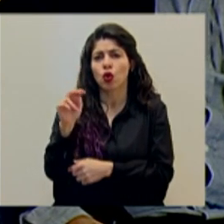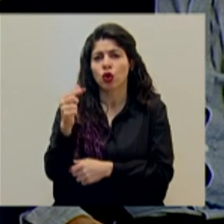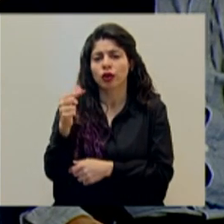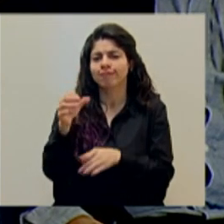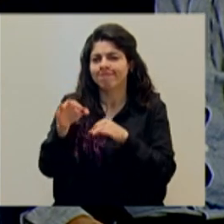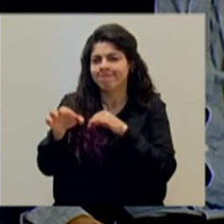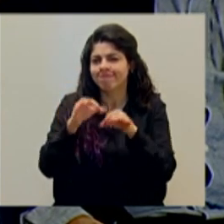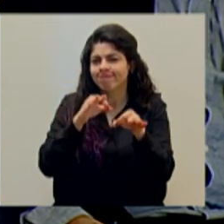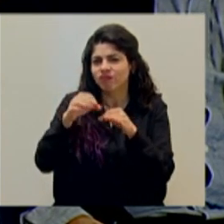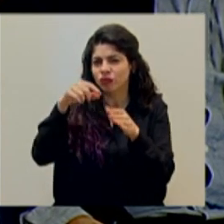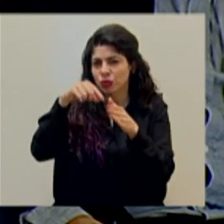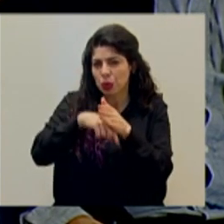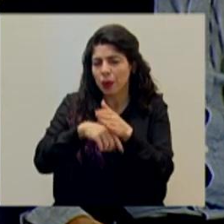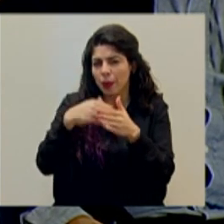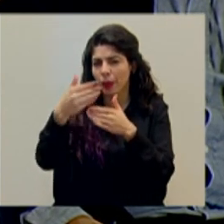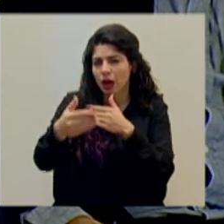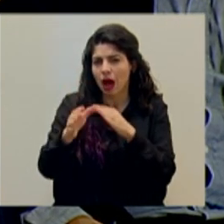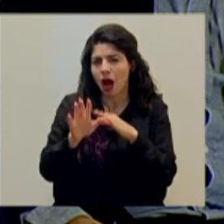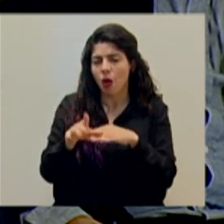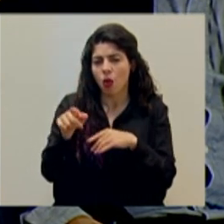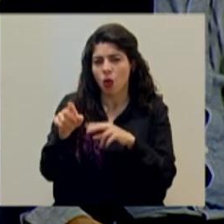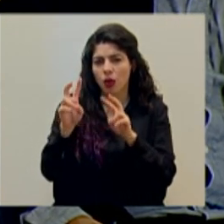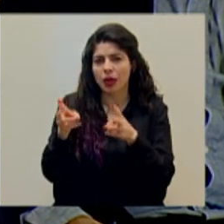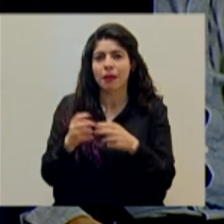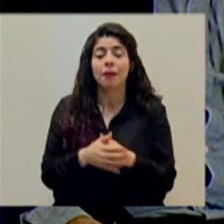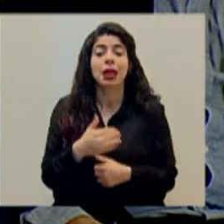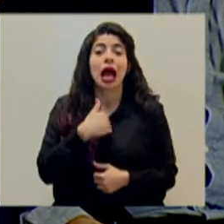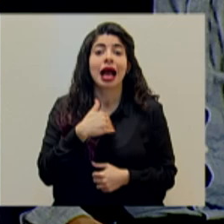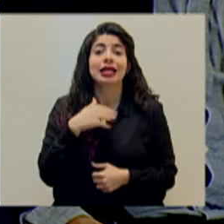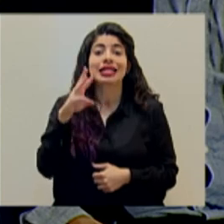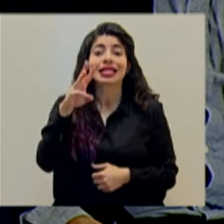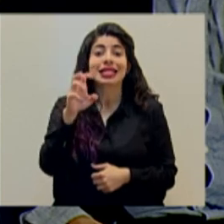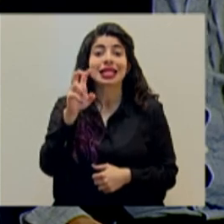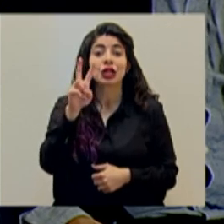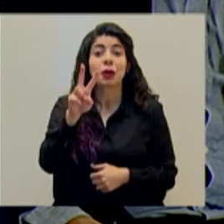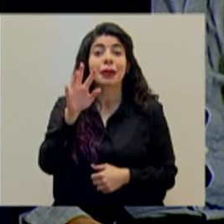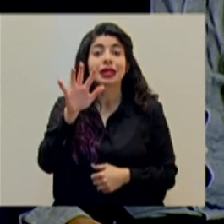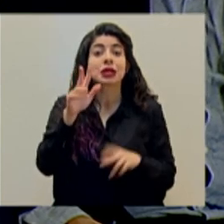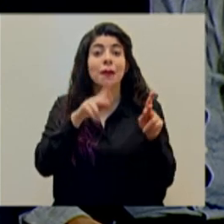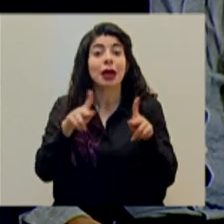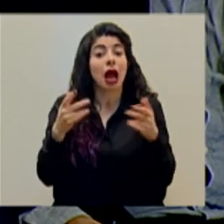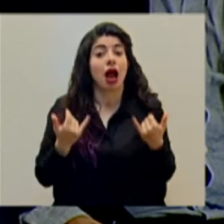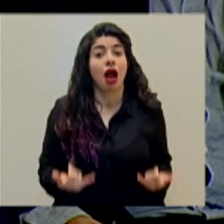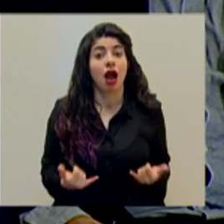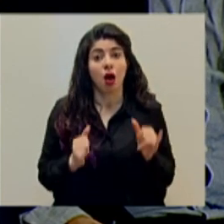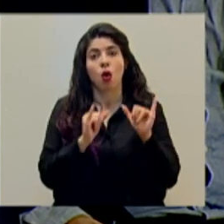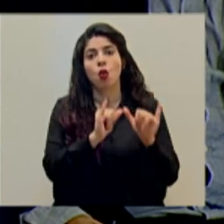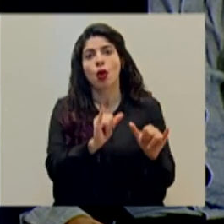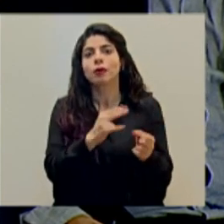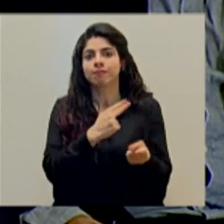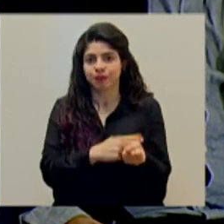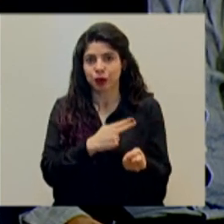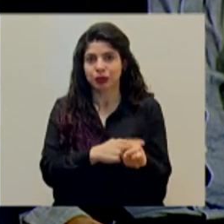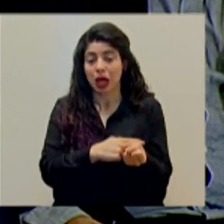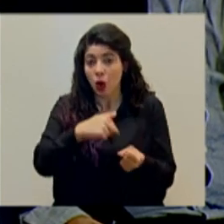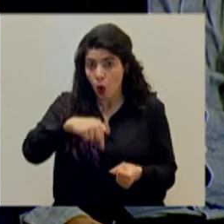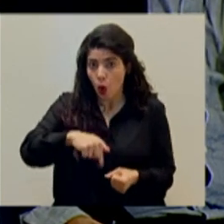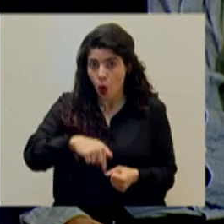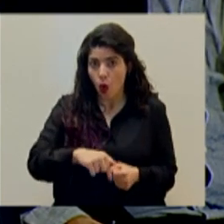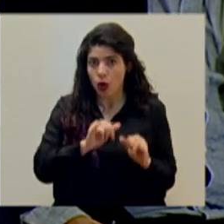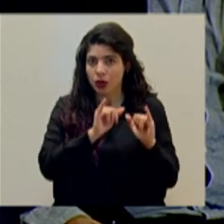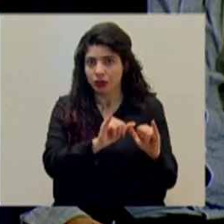con mayor detalle. Posteriormente, tenemos 625 personas hospitalizadas el día de hoy.